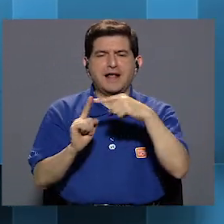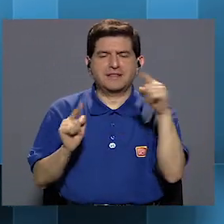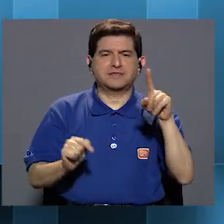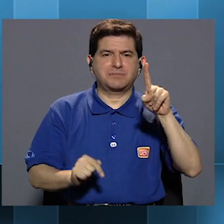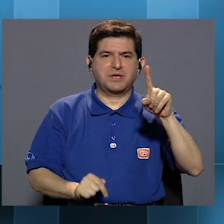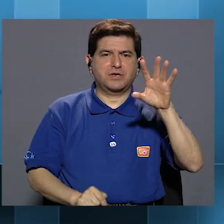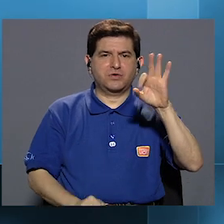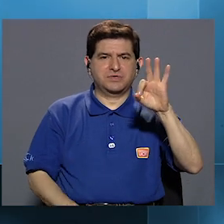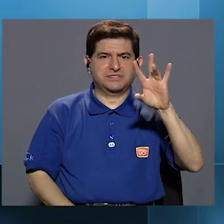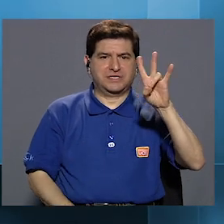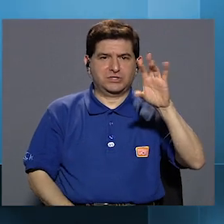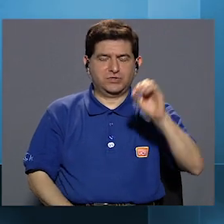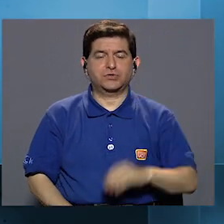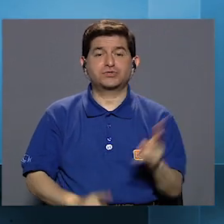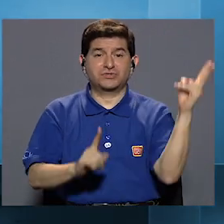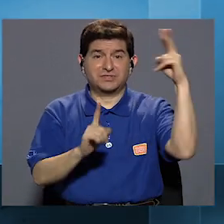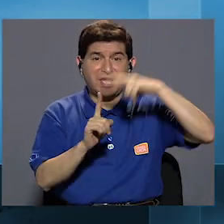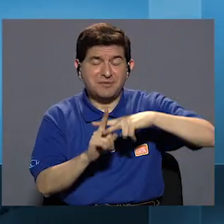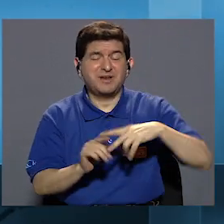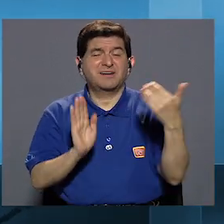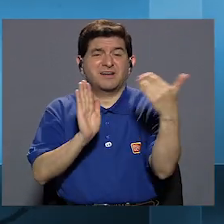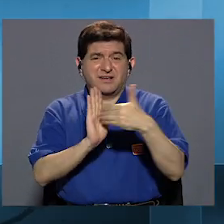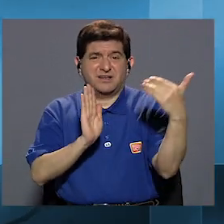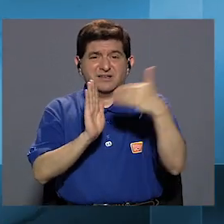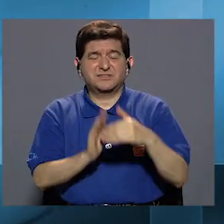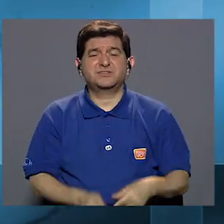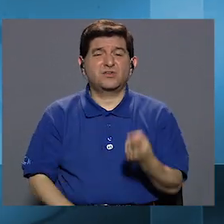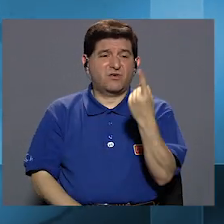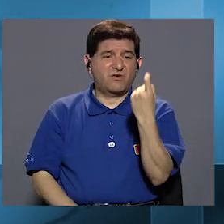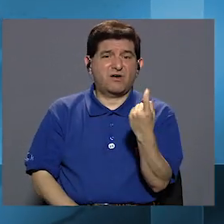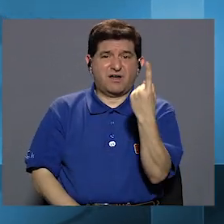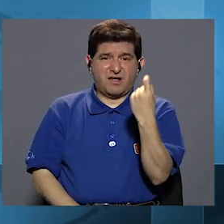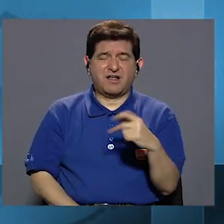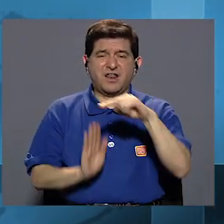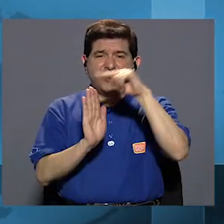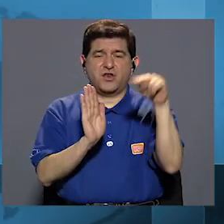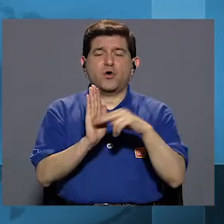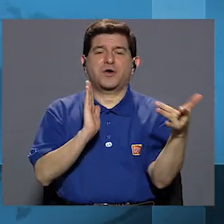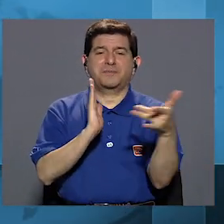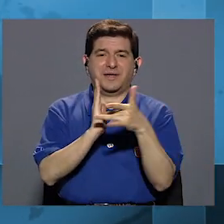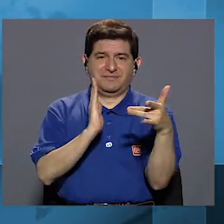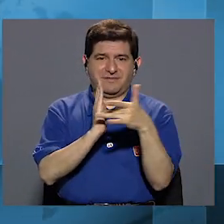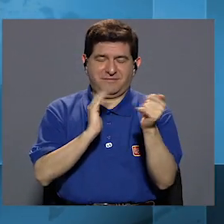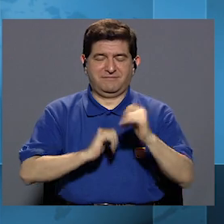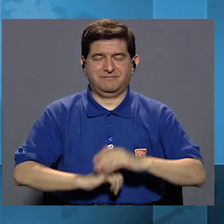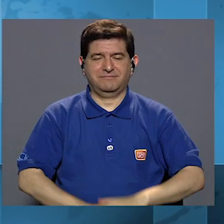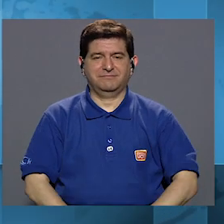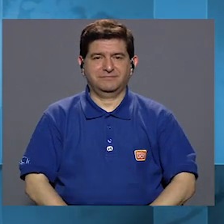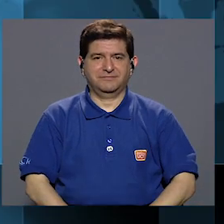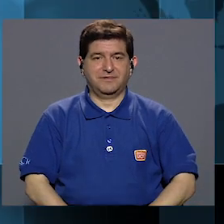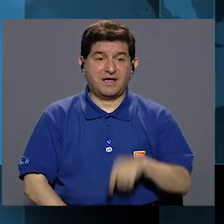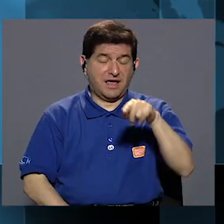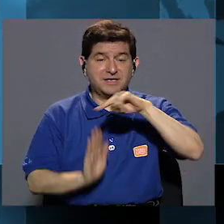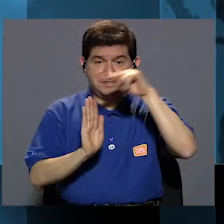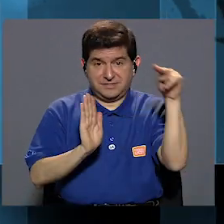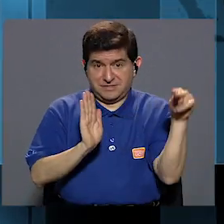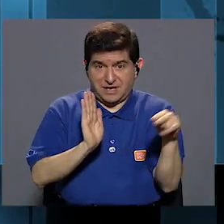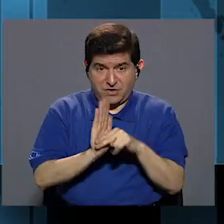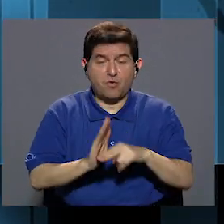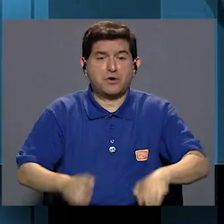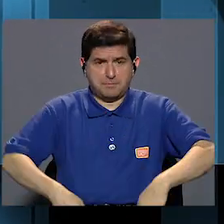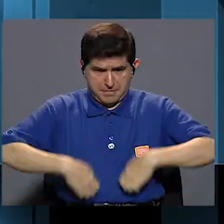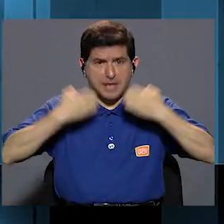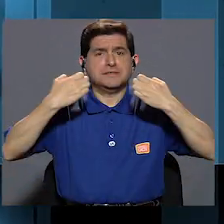legal desde 1970, su aplicación se ve afectada por carecer esta de una norma técnica. Esta